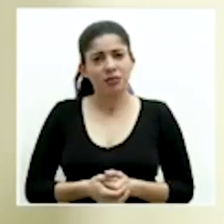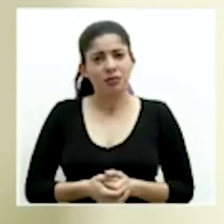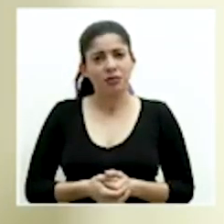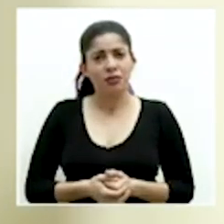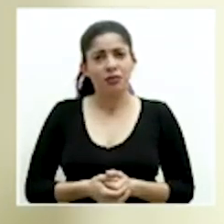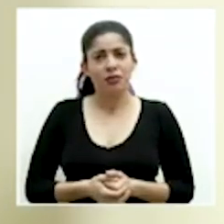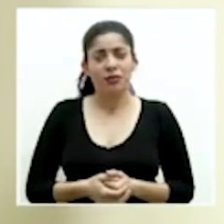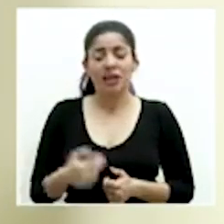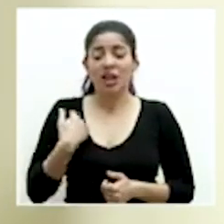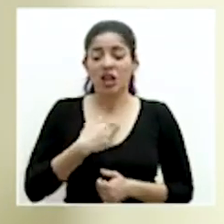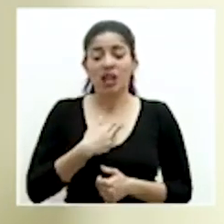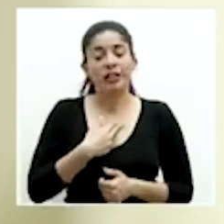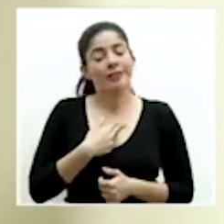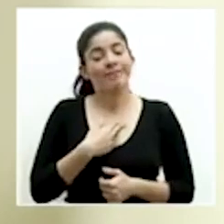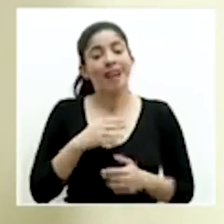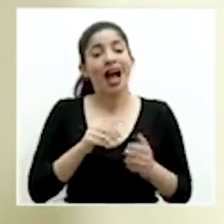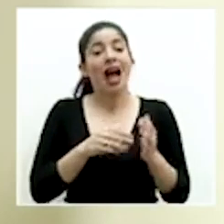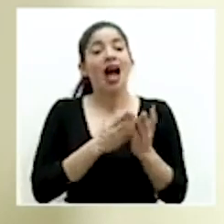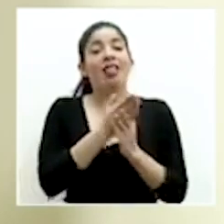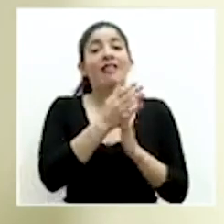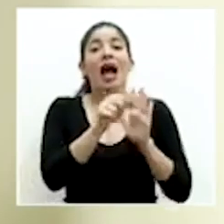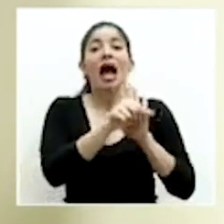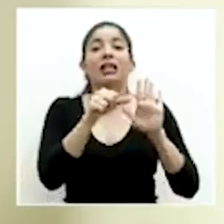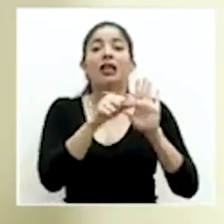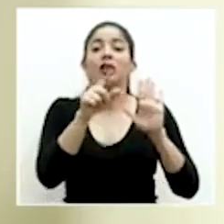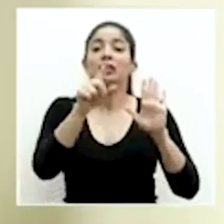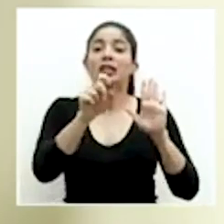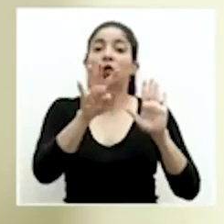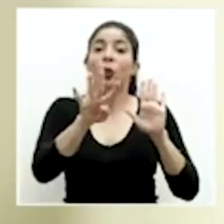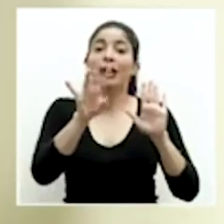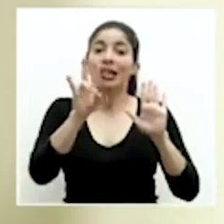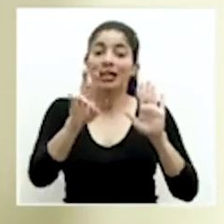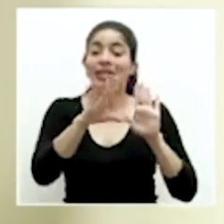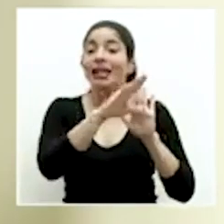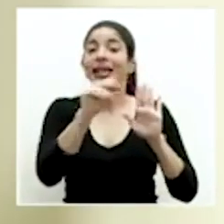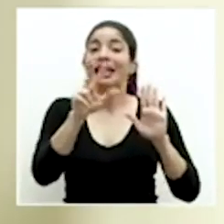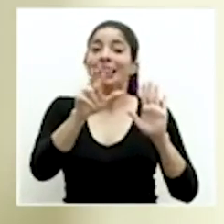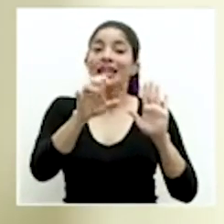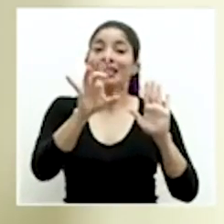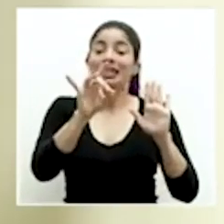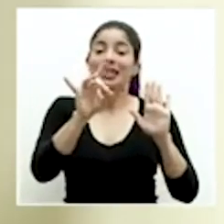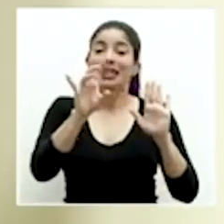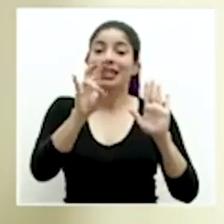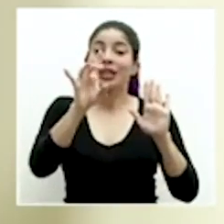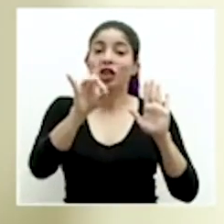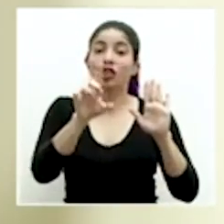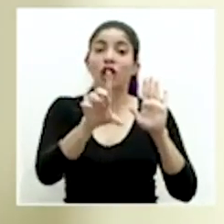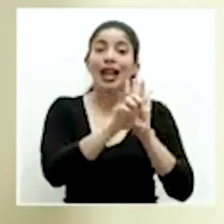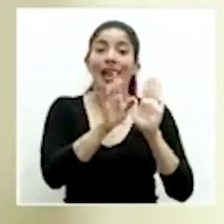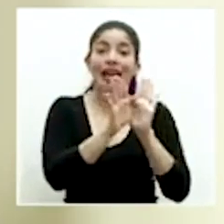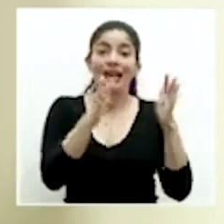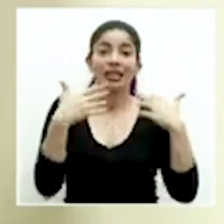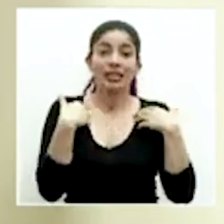Nos vemos facultados a través del artículo 147 y 378 de la Ley General de Salud,